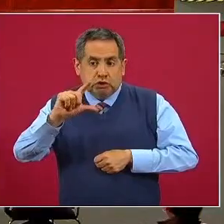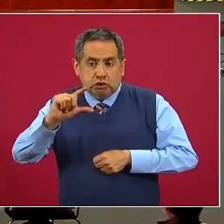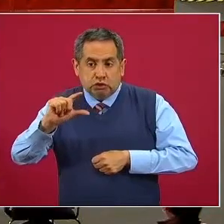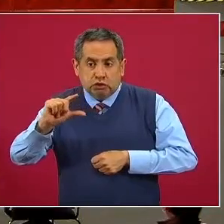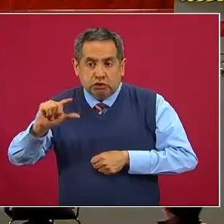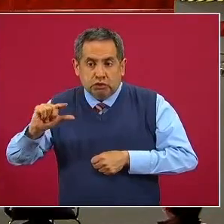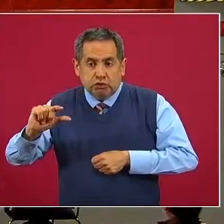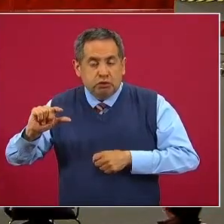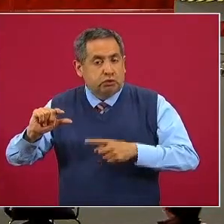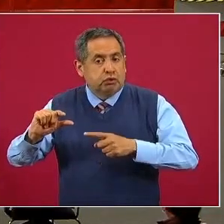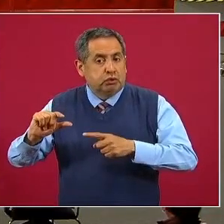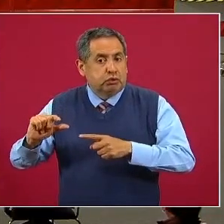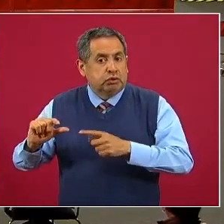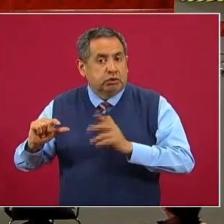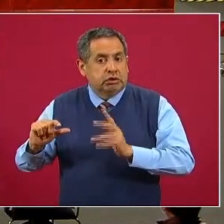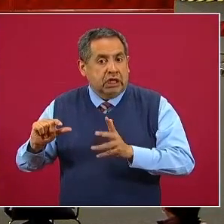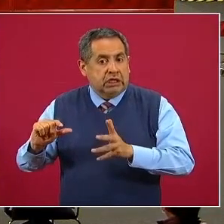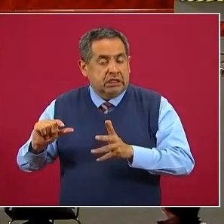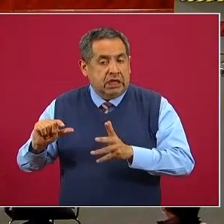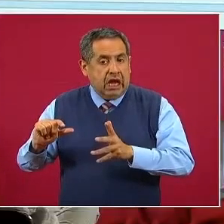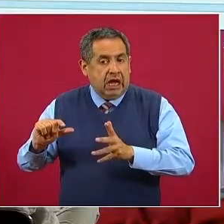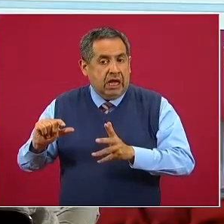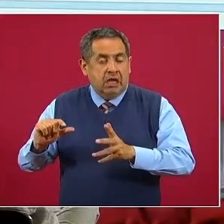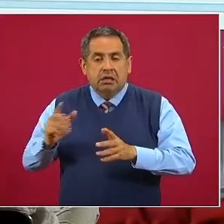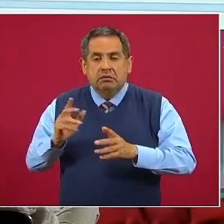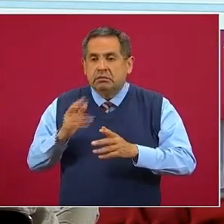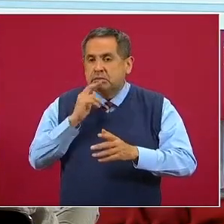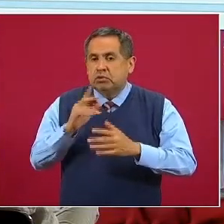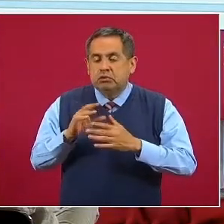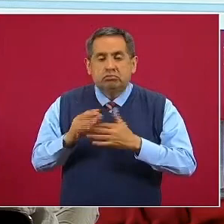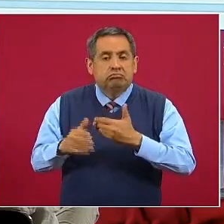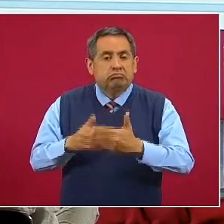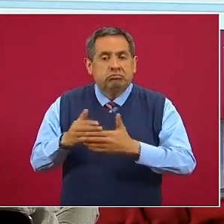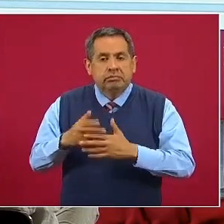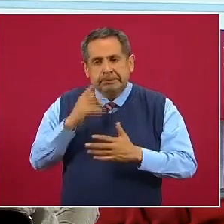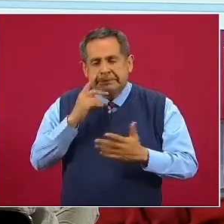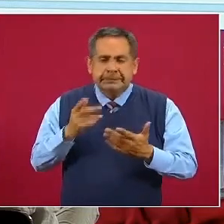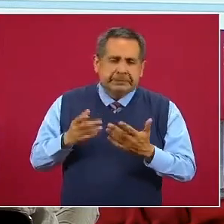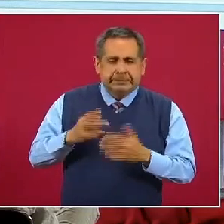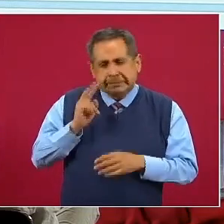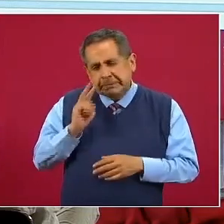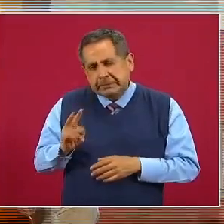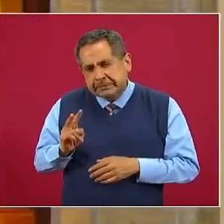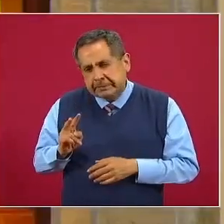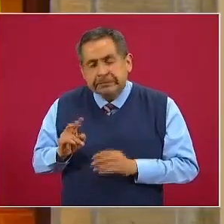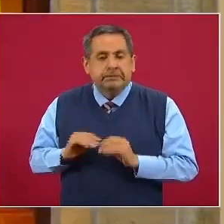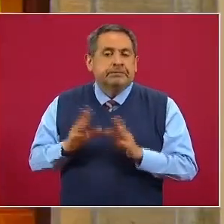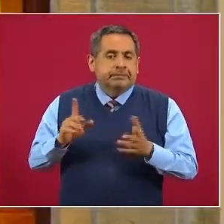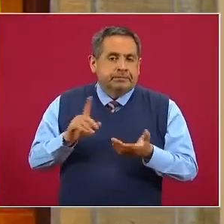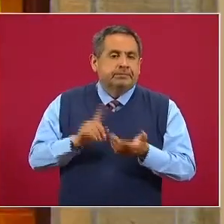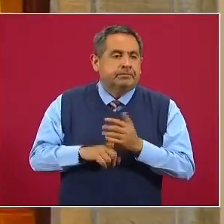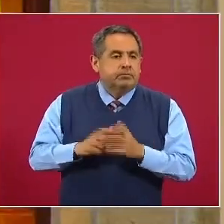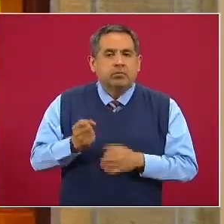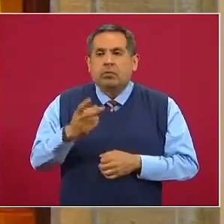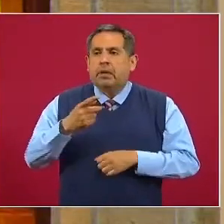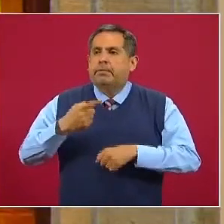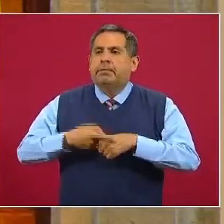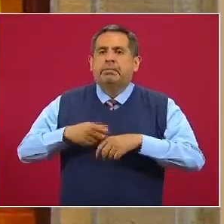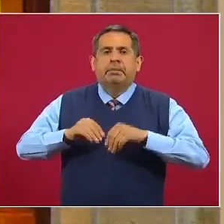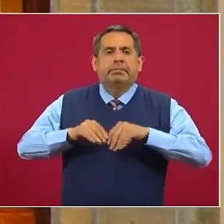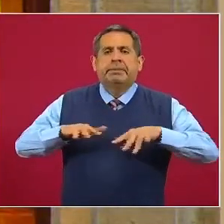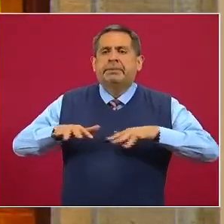de positividad que de manera también un poco indirecta nos devela que tanta circulación